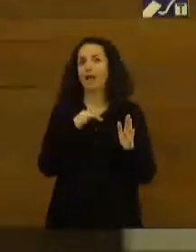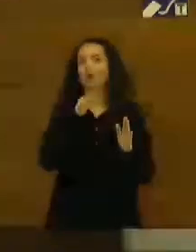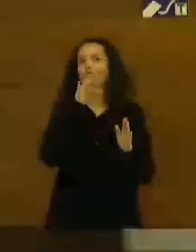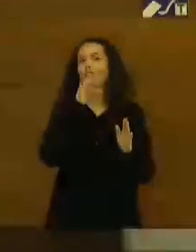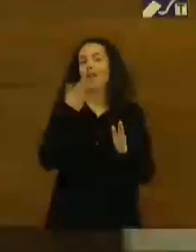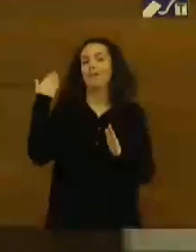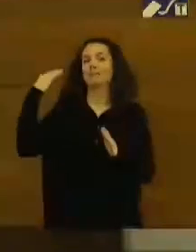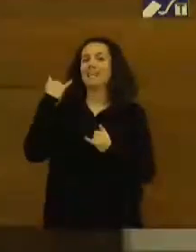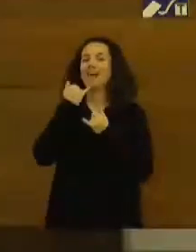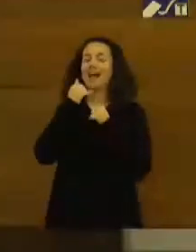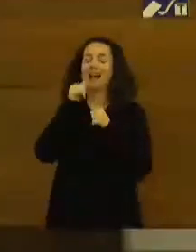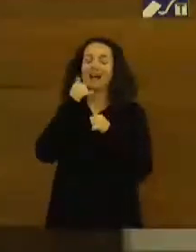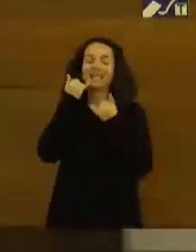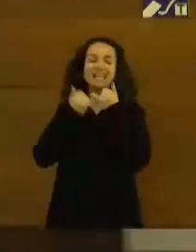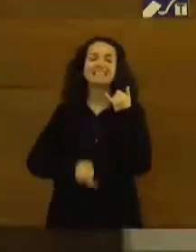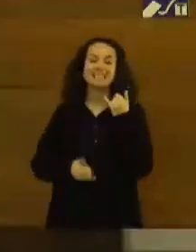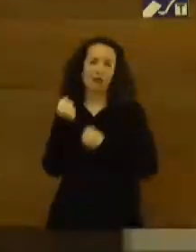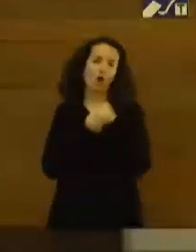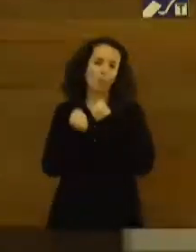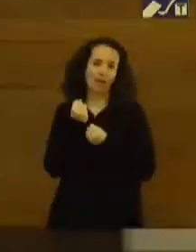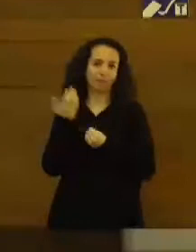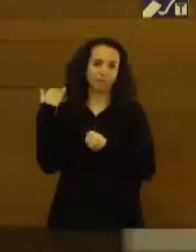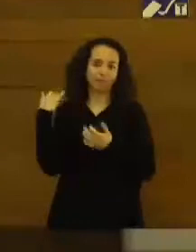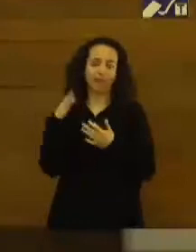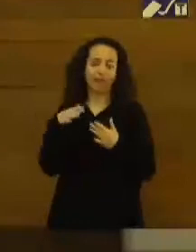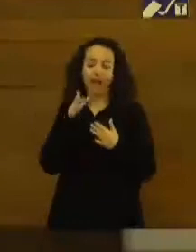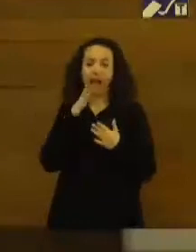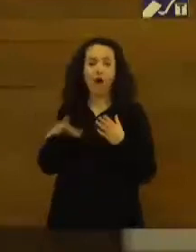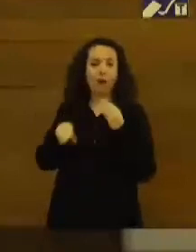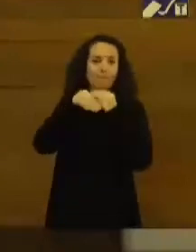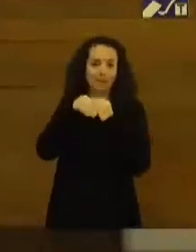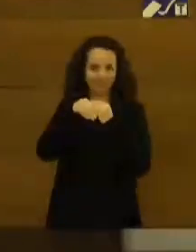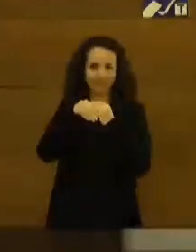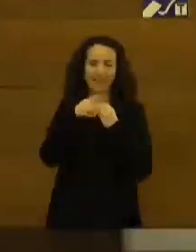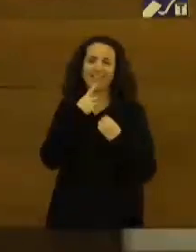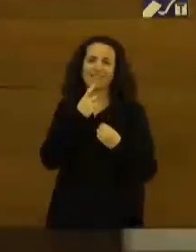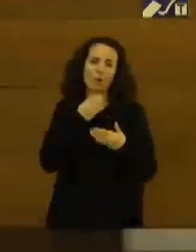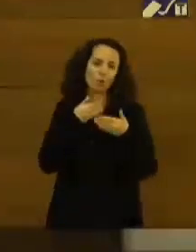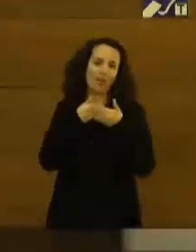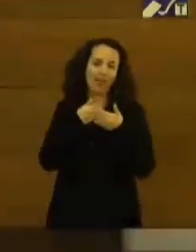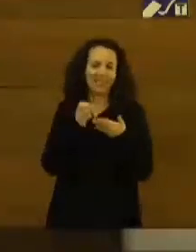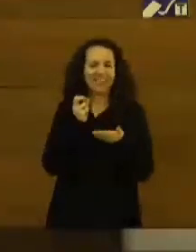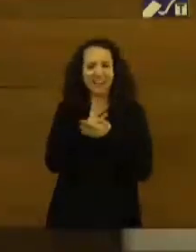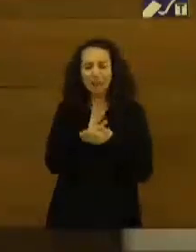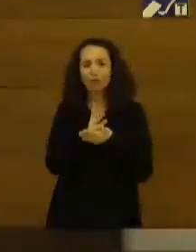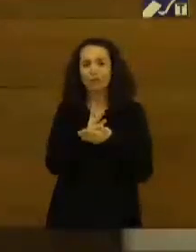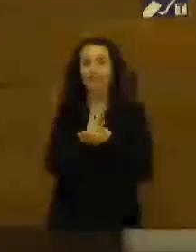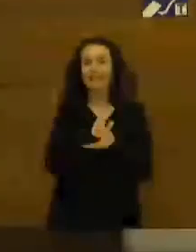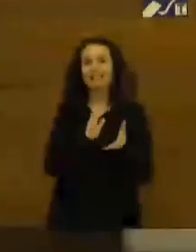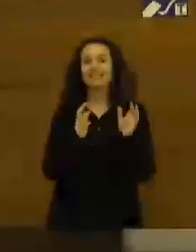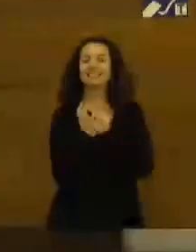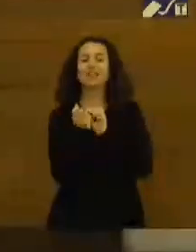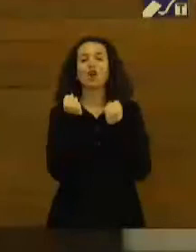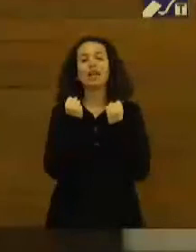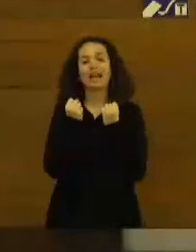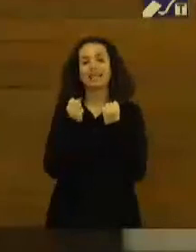pasada crisis económico-financiera, se añaden las derivadas, las dificultades y retos derivados de la transición energética en las